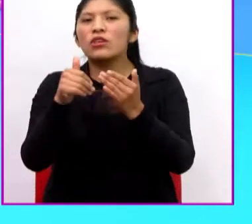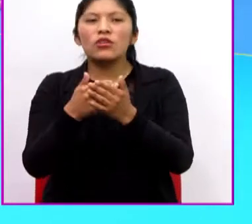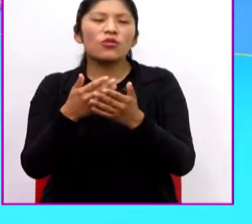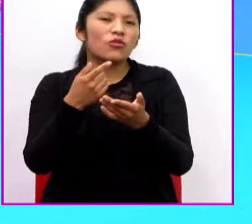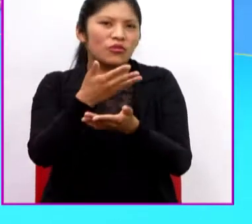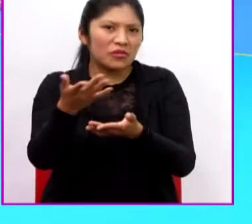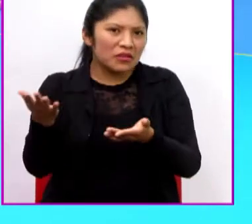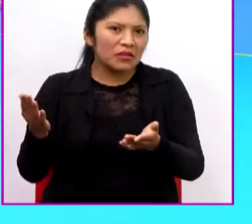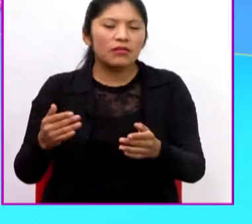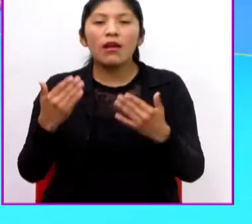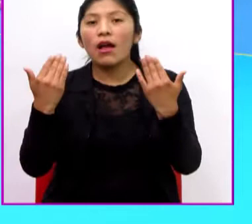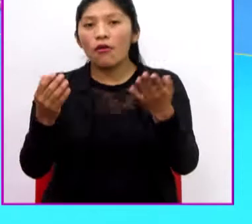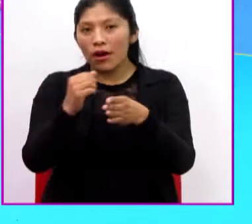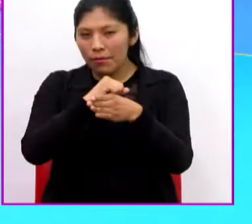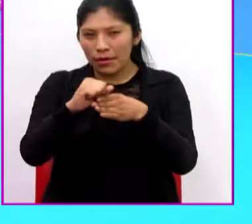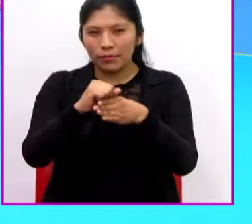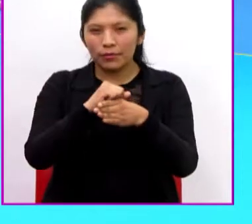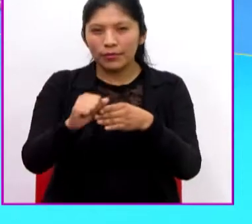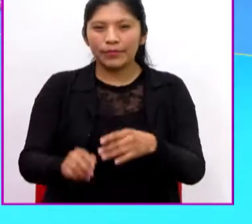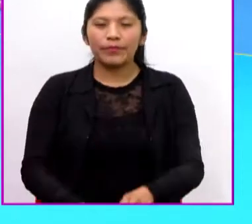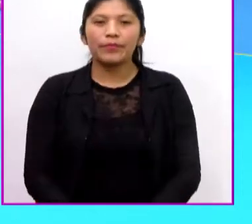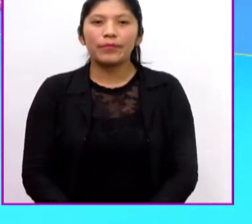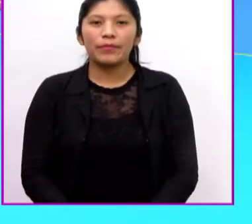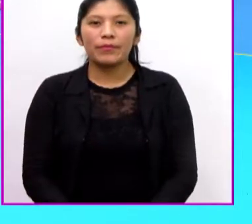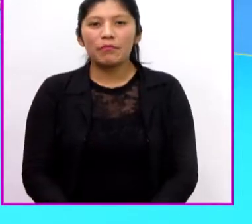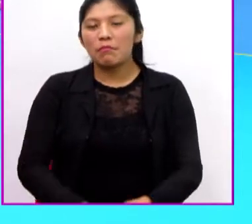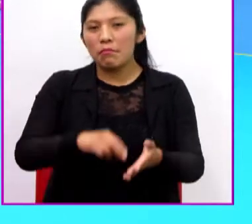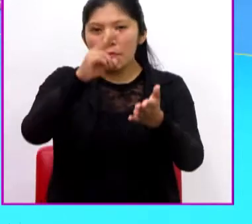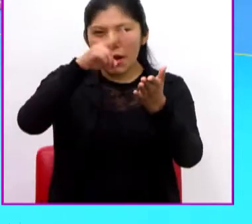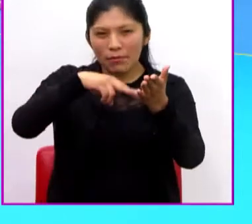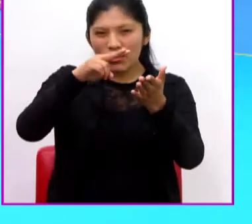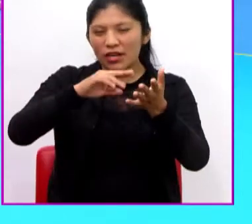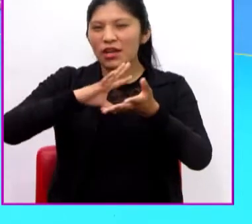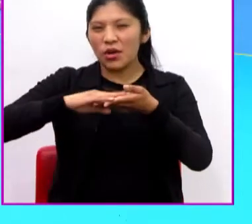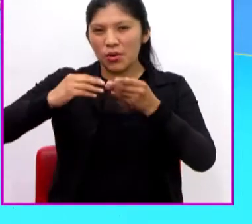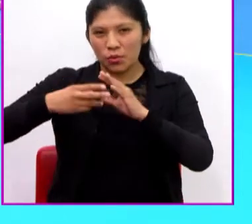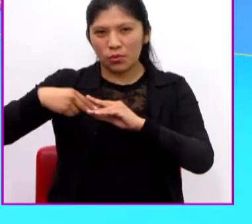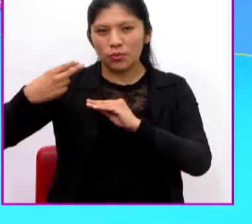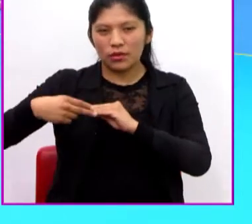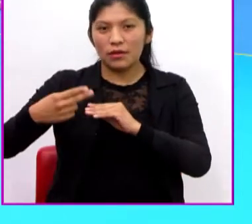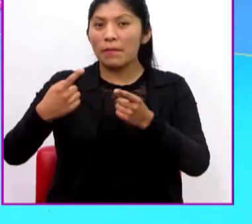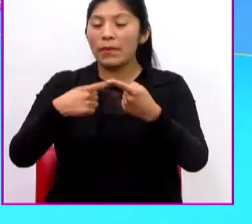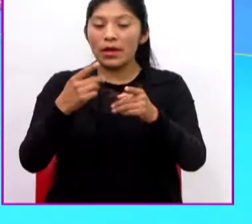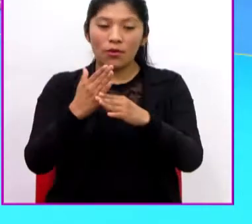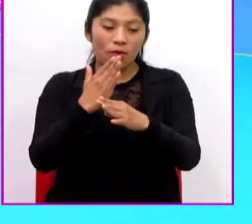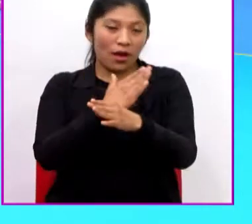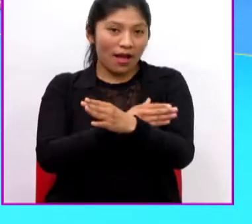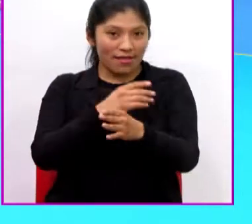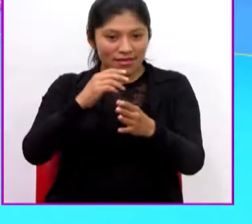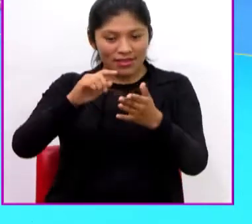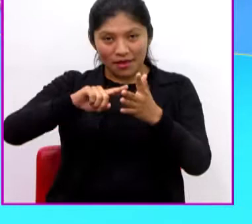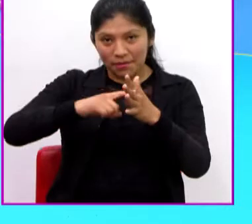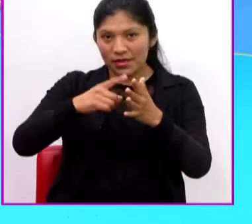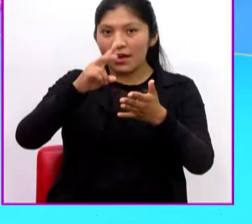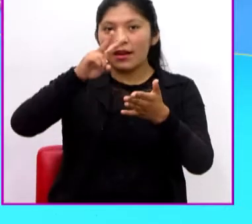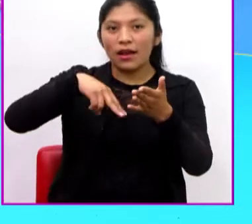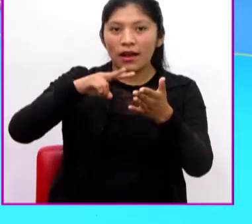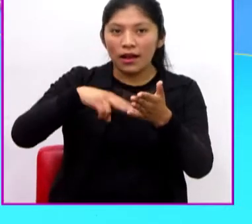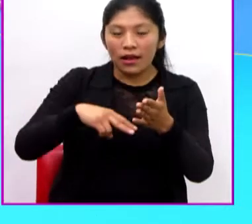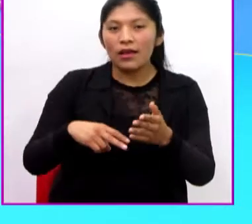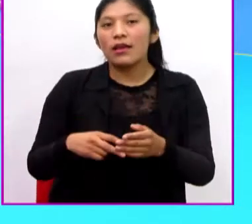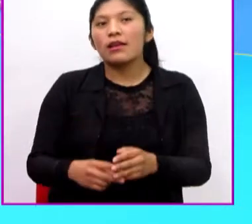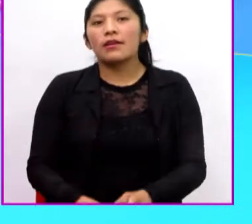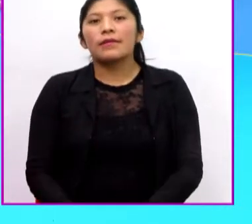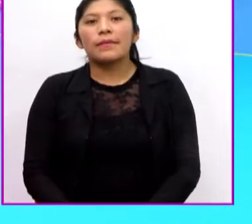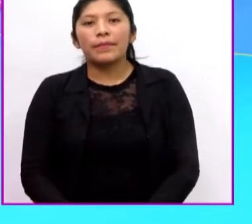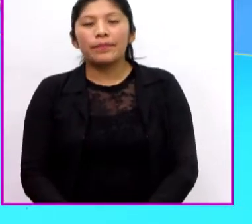Ahora los vamos a poner en práctica. Vamos a leer una historia, pero primero, antes de empezar a leer la historia, que va a ser en este caso una